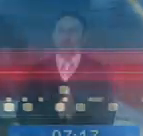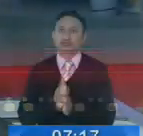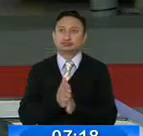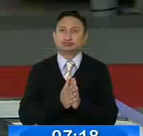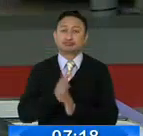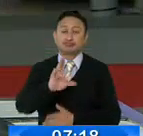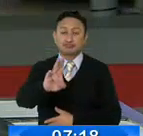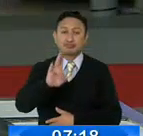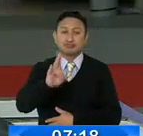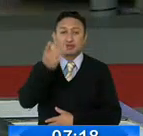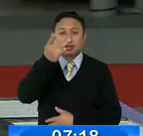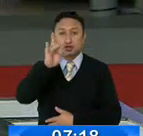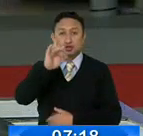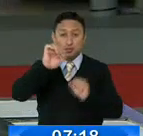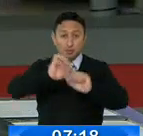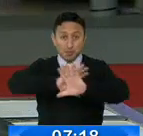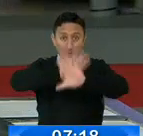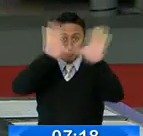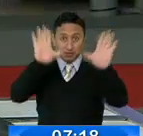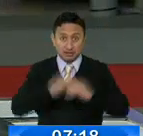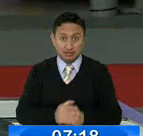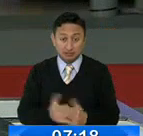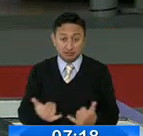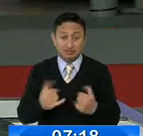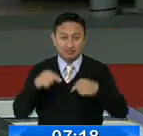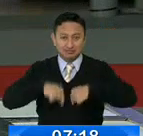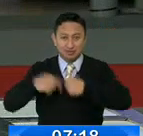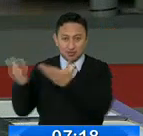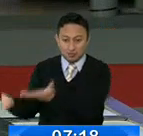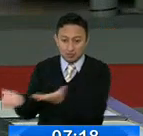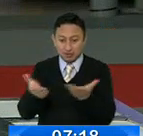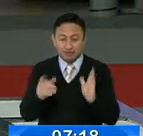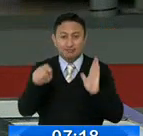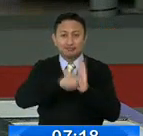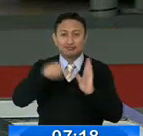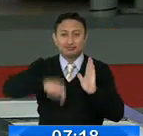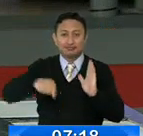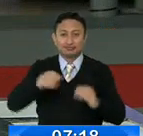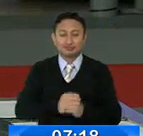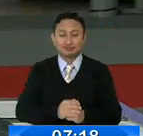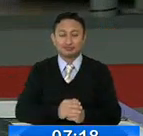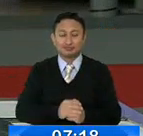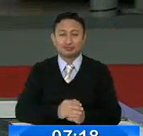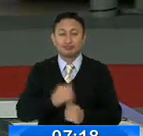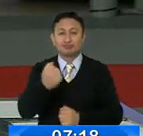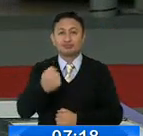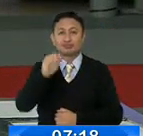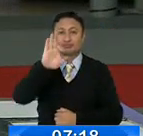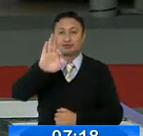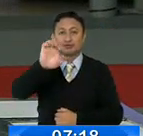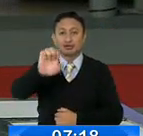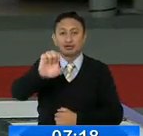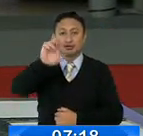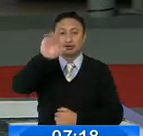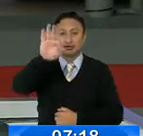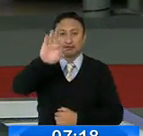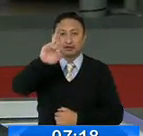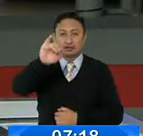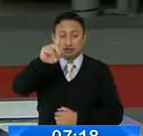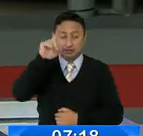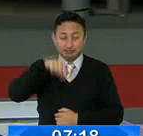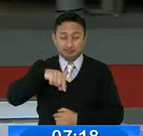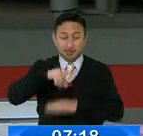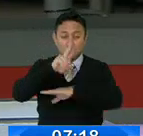7.18 en la mañana vamos a recibir a la abogada Estefanía Grunauer, ella es la supervisora de la agencia